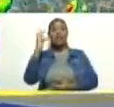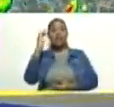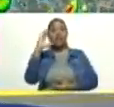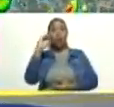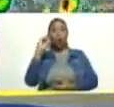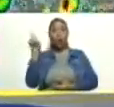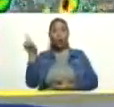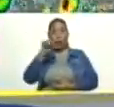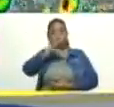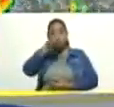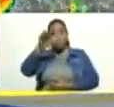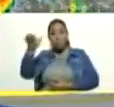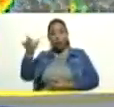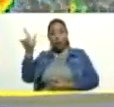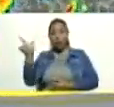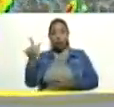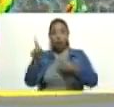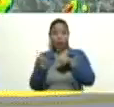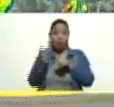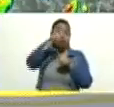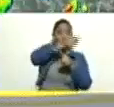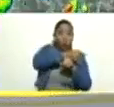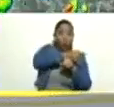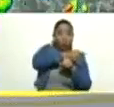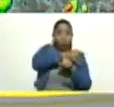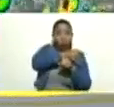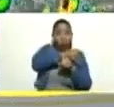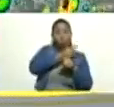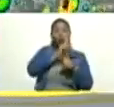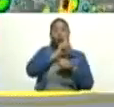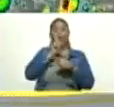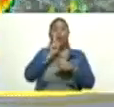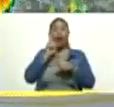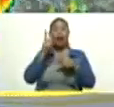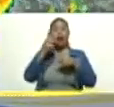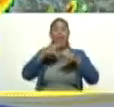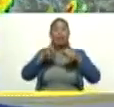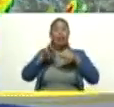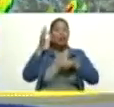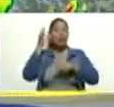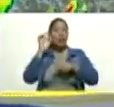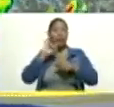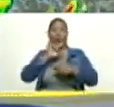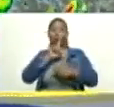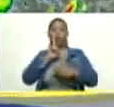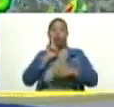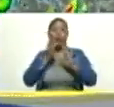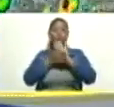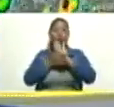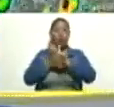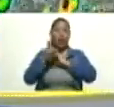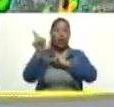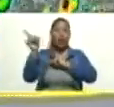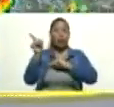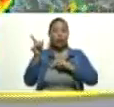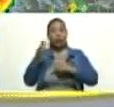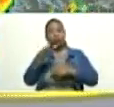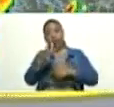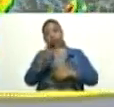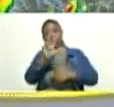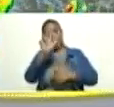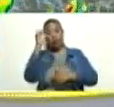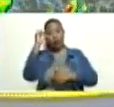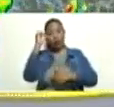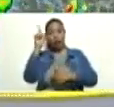Pacífico es el enfriamiento, y nosotros lo llamamos los metrólogos, la niña. Lo contrario. Que era lo que tuvimos prácticamente tres días.